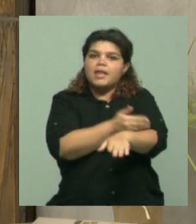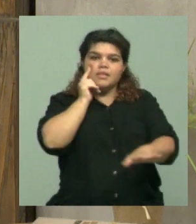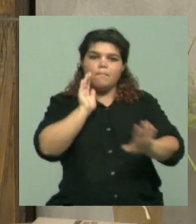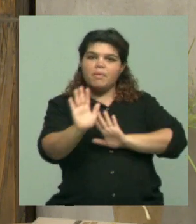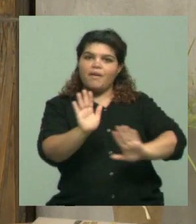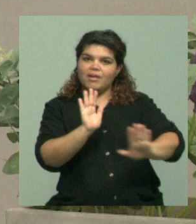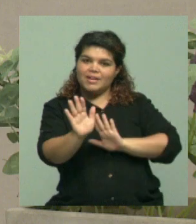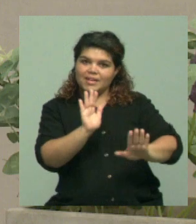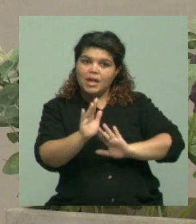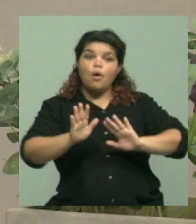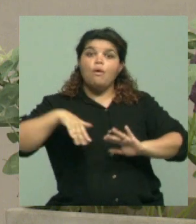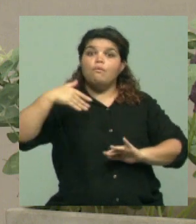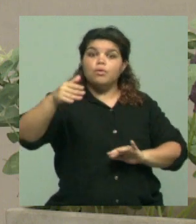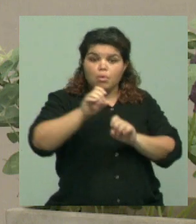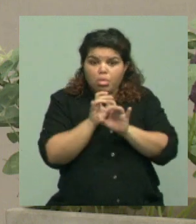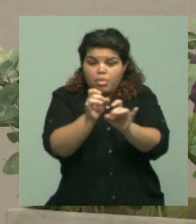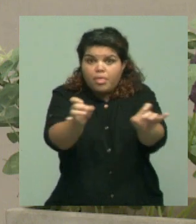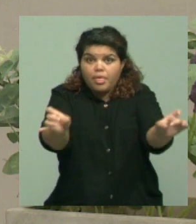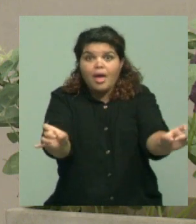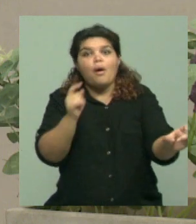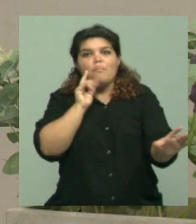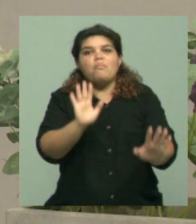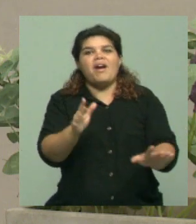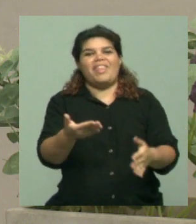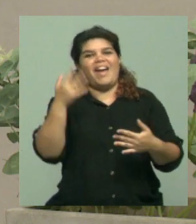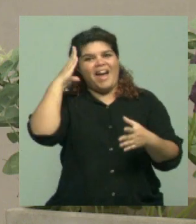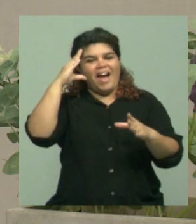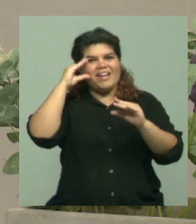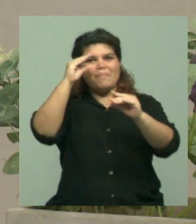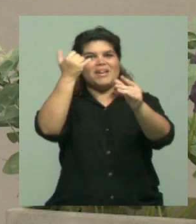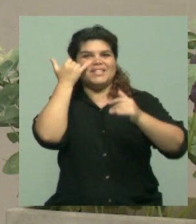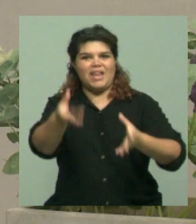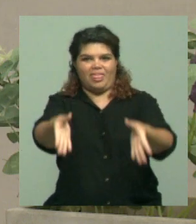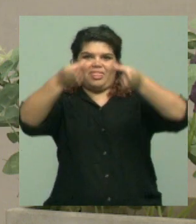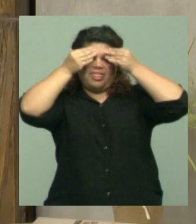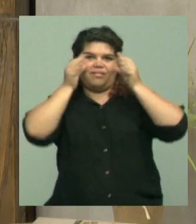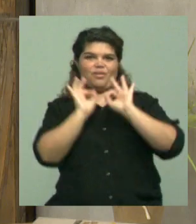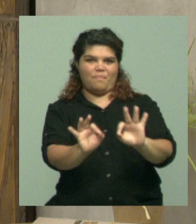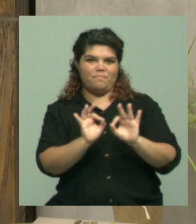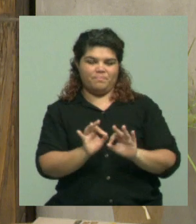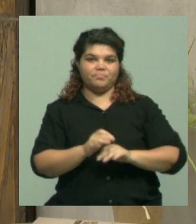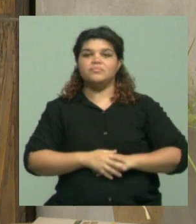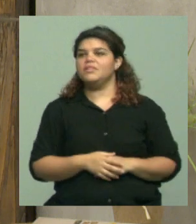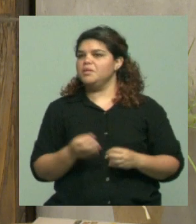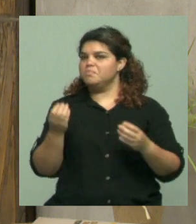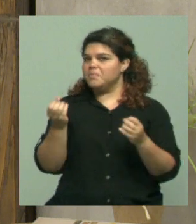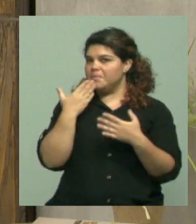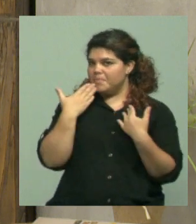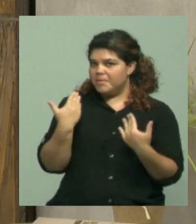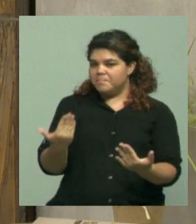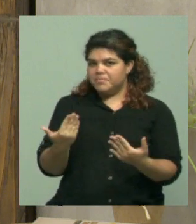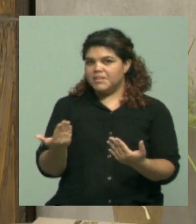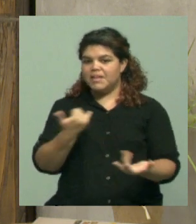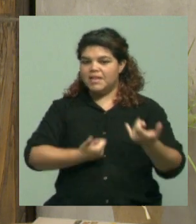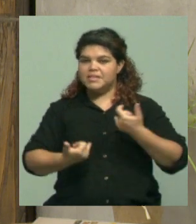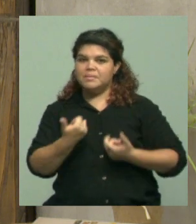esta... Ser prevenidos. Ser prevenidos, ¿no? Sin duda. Diego, muchísimas gracias por estar con nosotros, por venir hasta acá. Como decíamos,